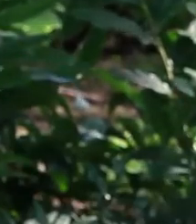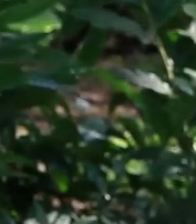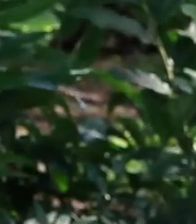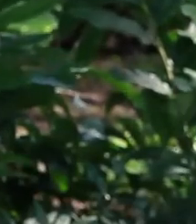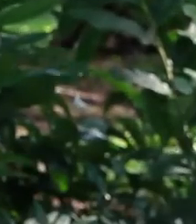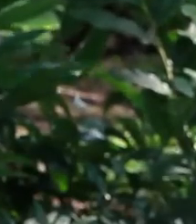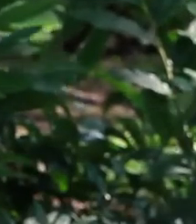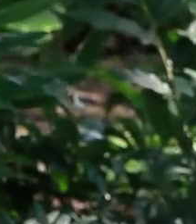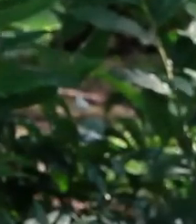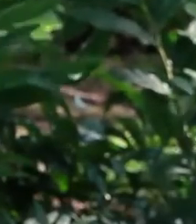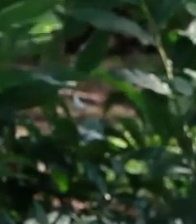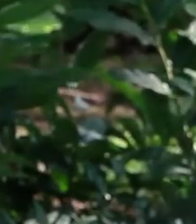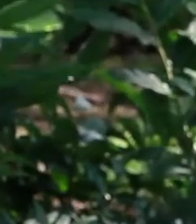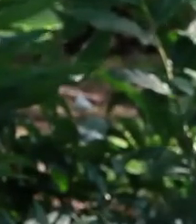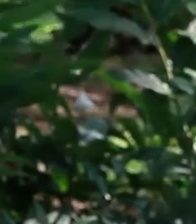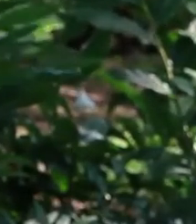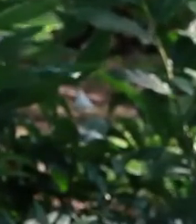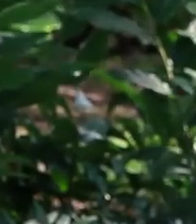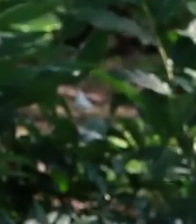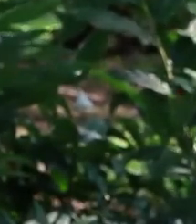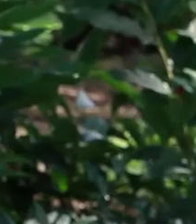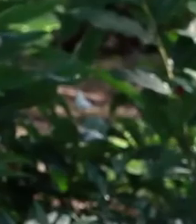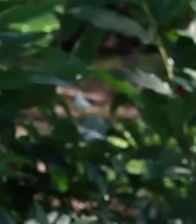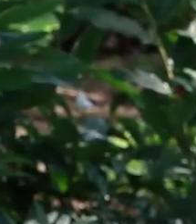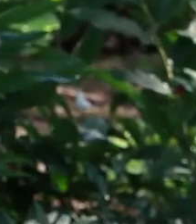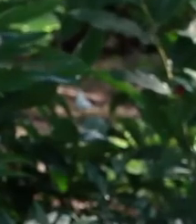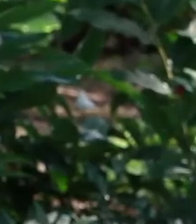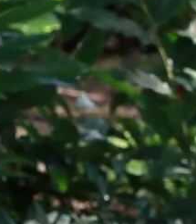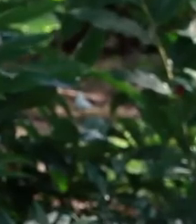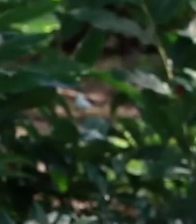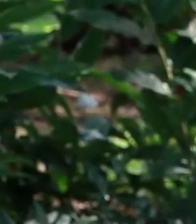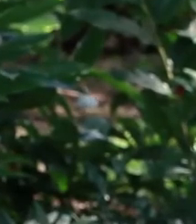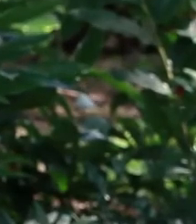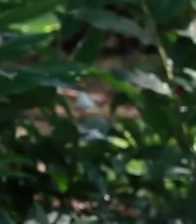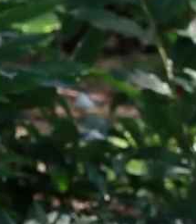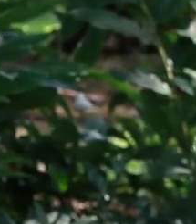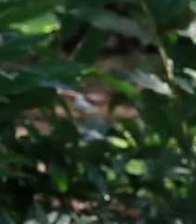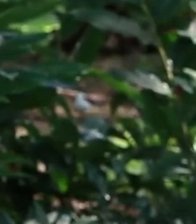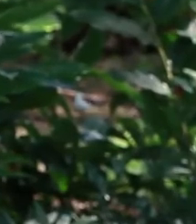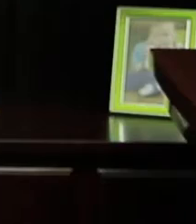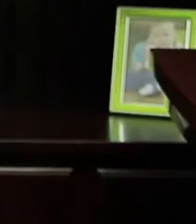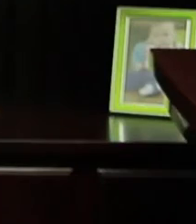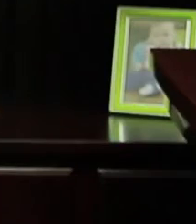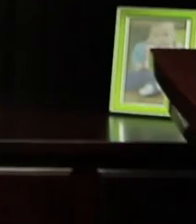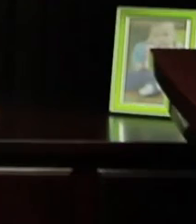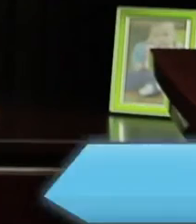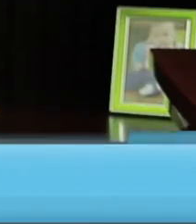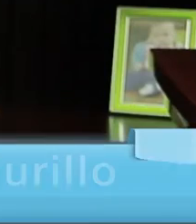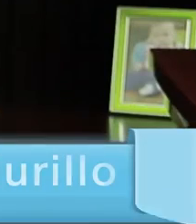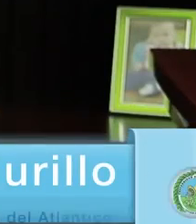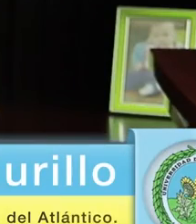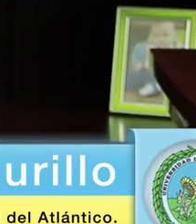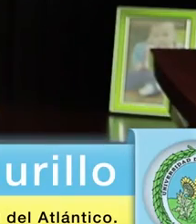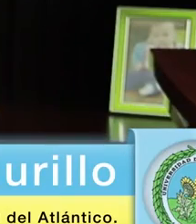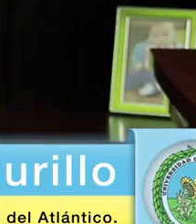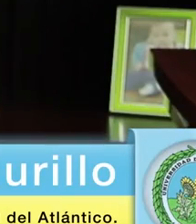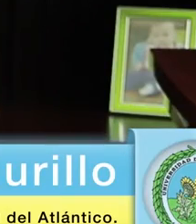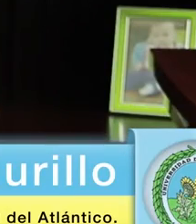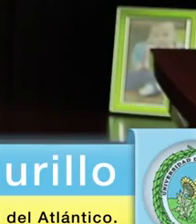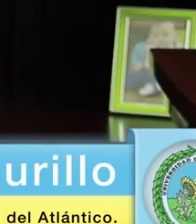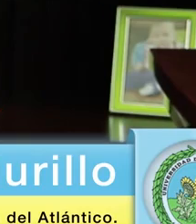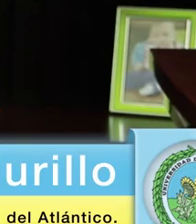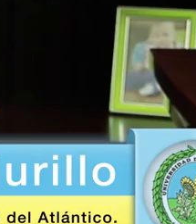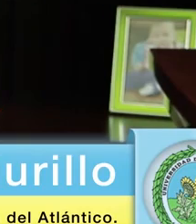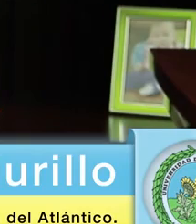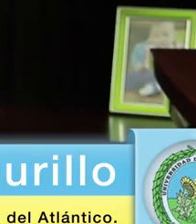cabecas de Lixiripó y busca la promoción de una educación culturalmente pertinente. La idea es ahora tratar de